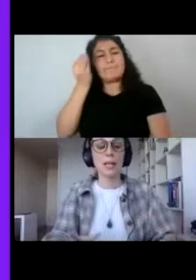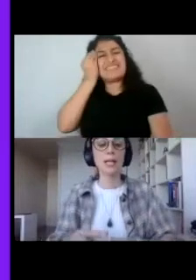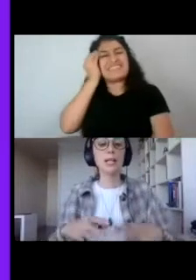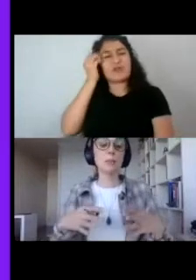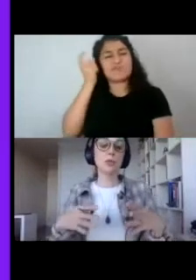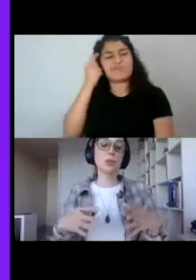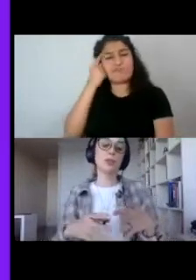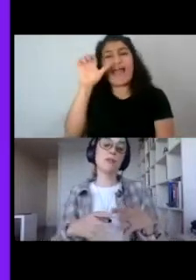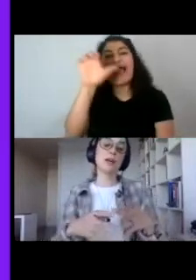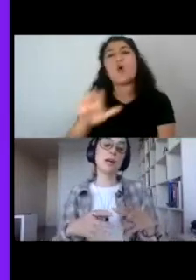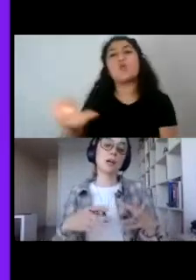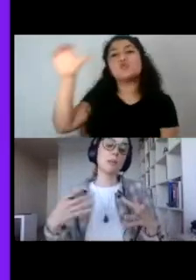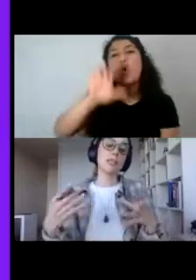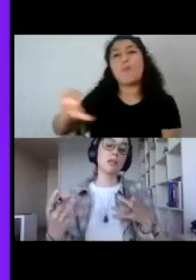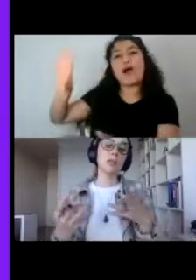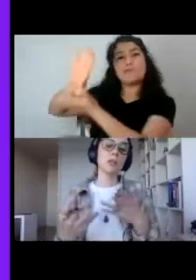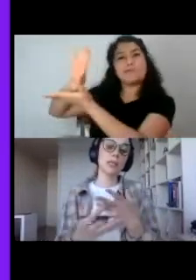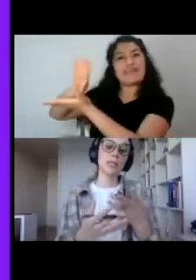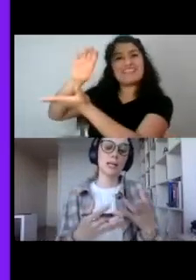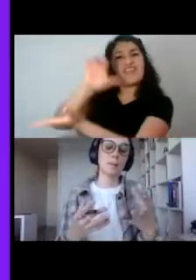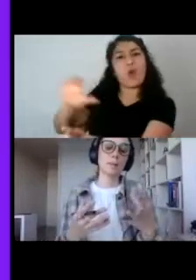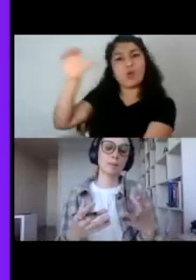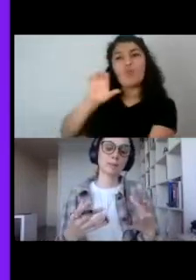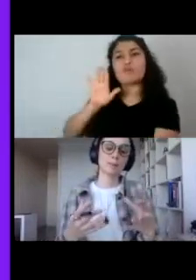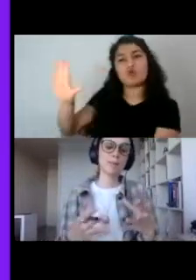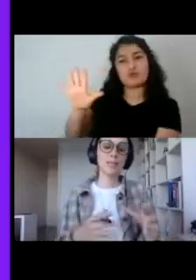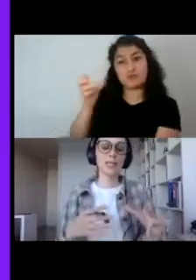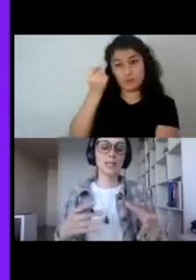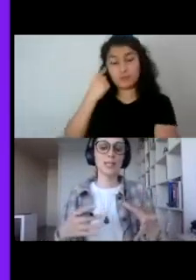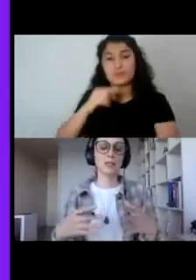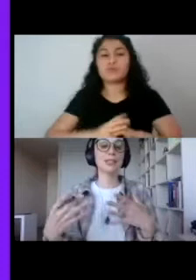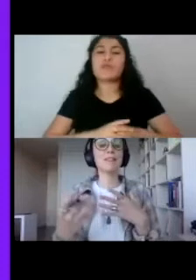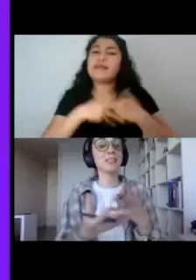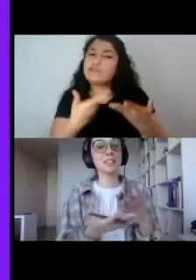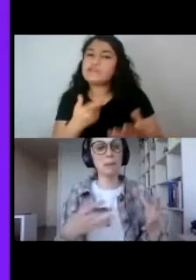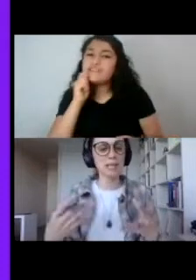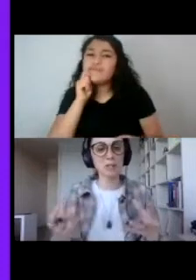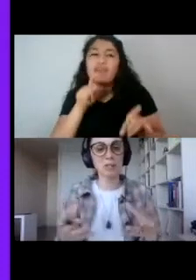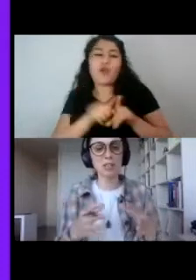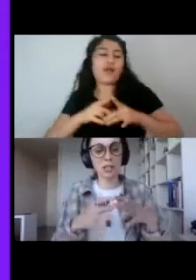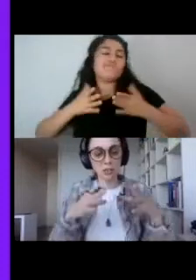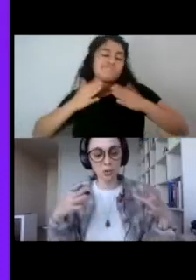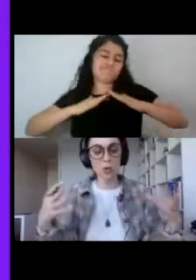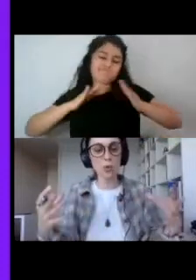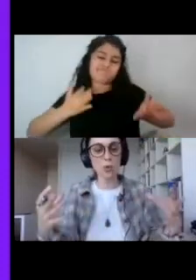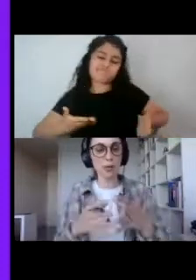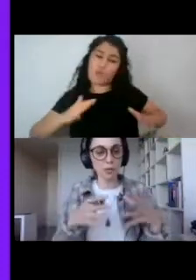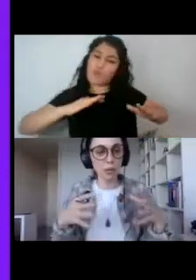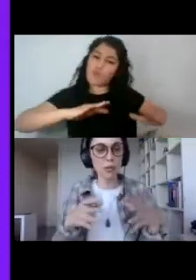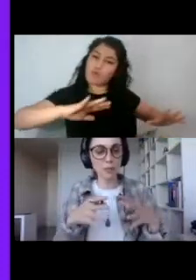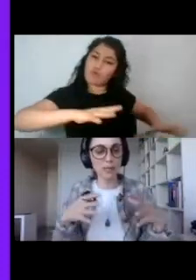Y por supuesto va acompañado de toda esta vestimenta, sea, hay todo